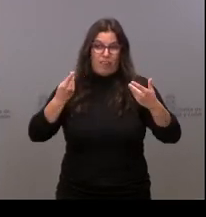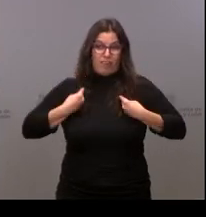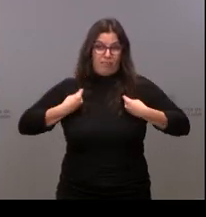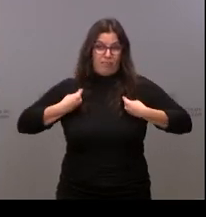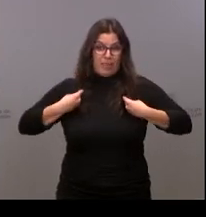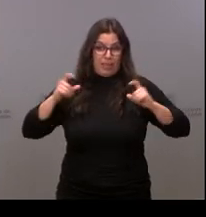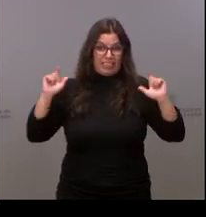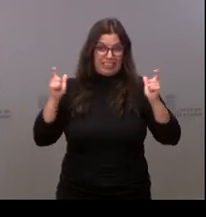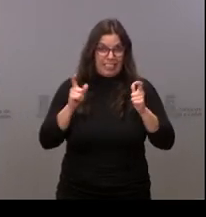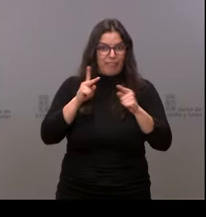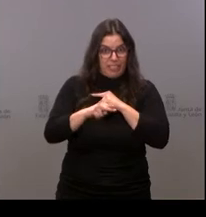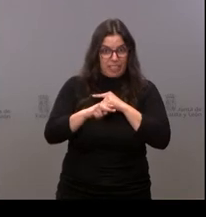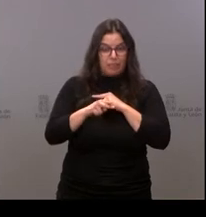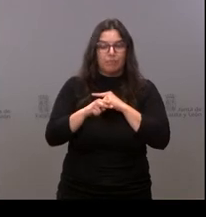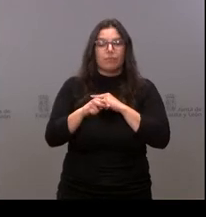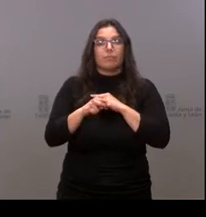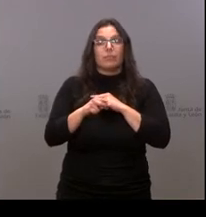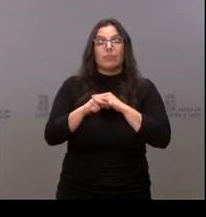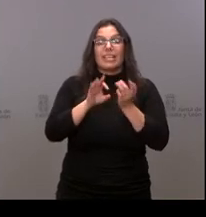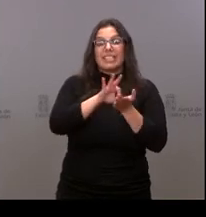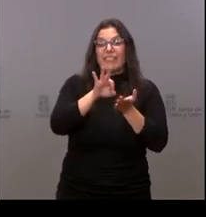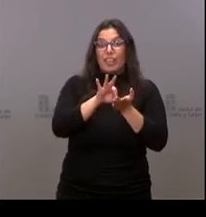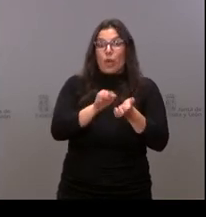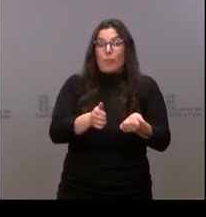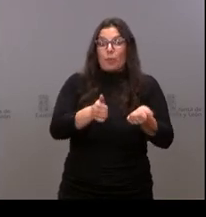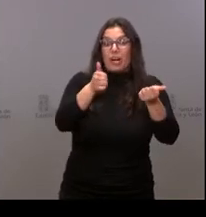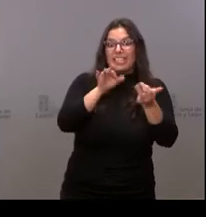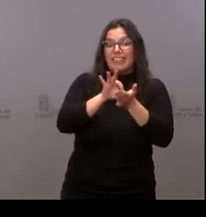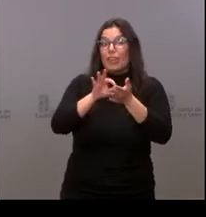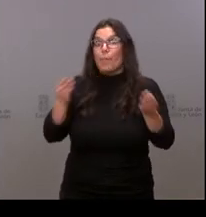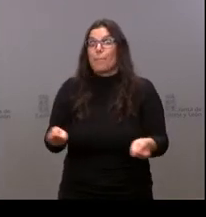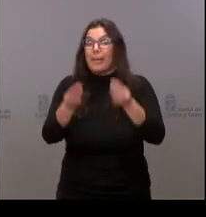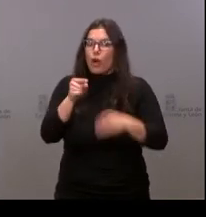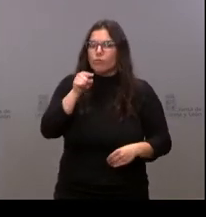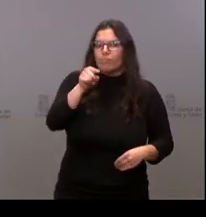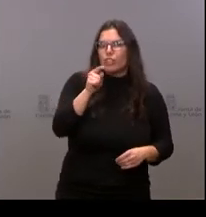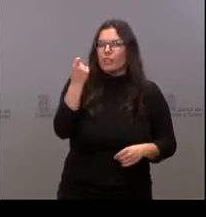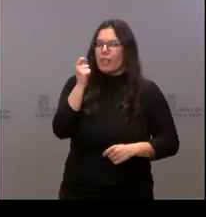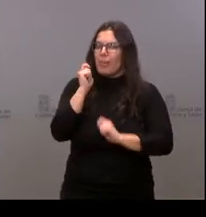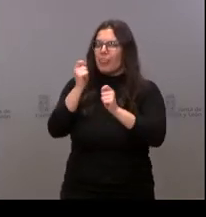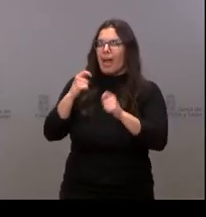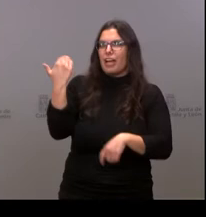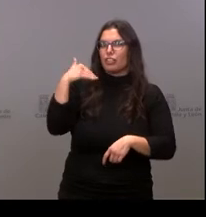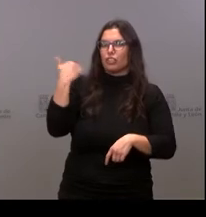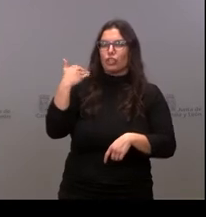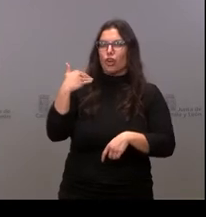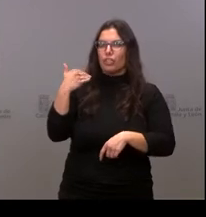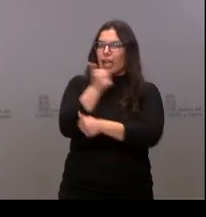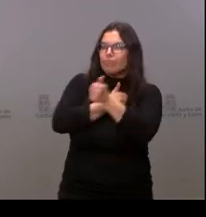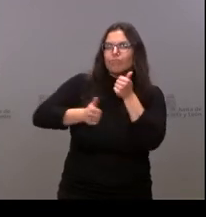Más y mejores servicios tienen que hacer, hacen de Soria un lugar de primera categoría para